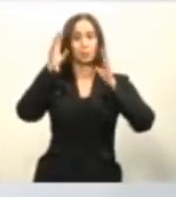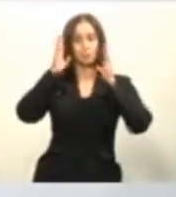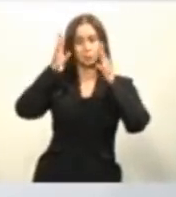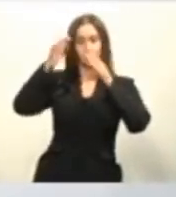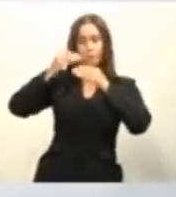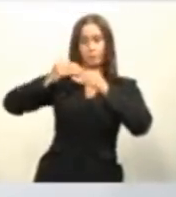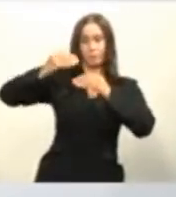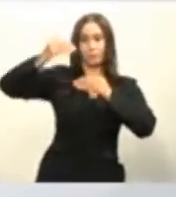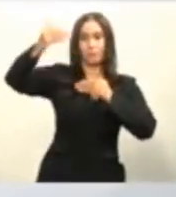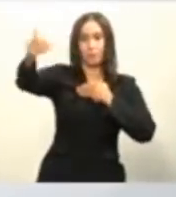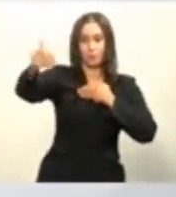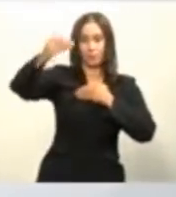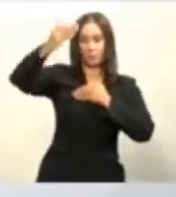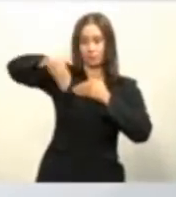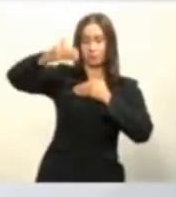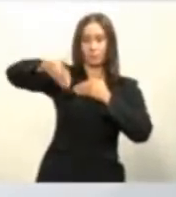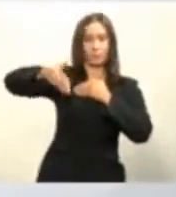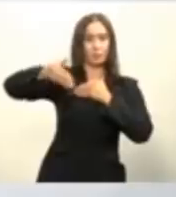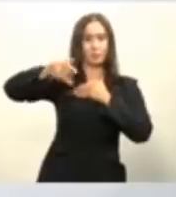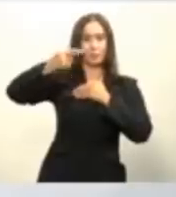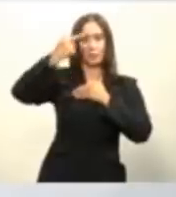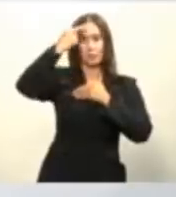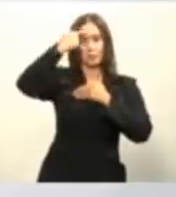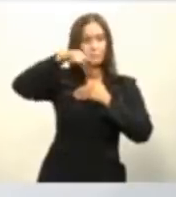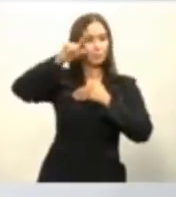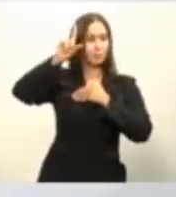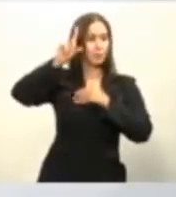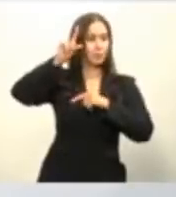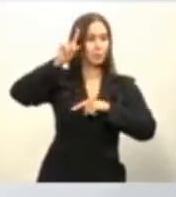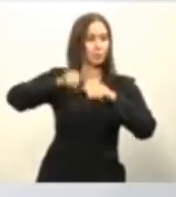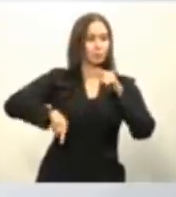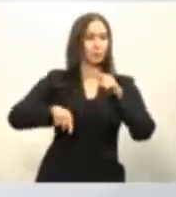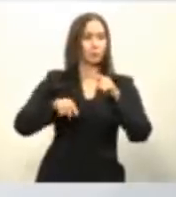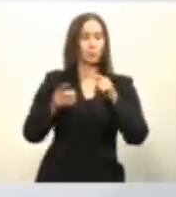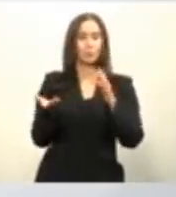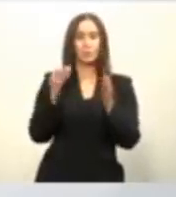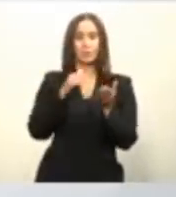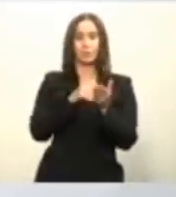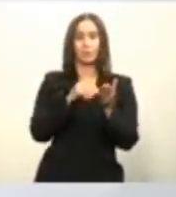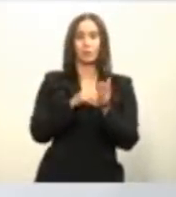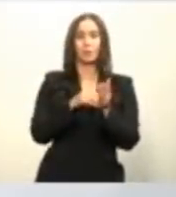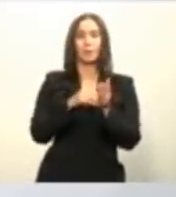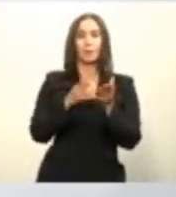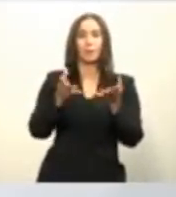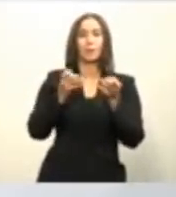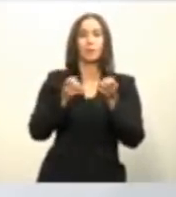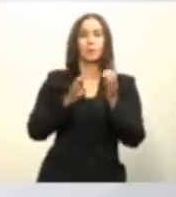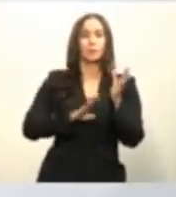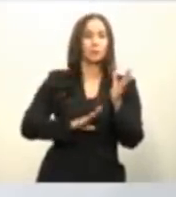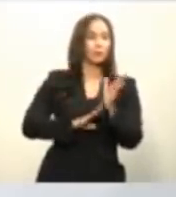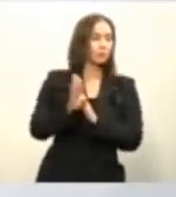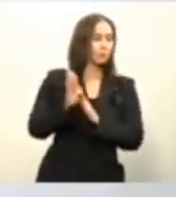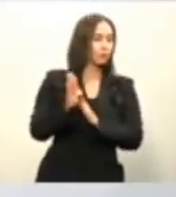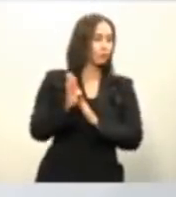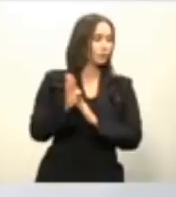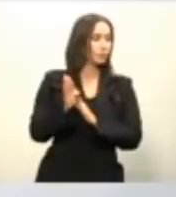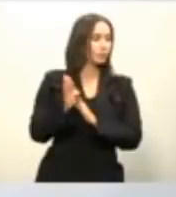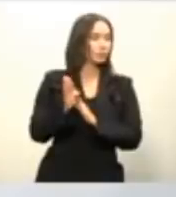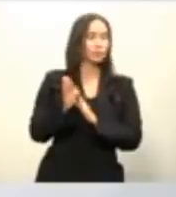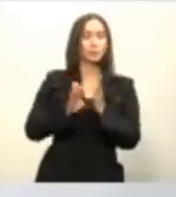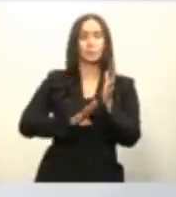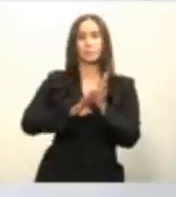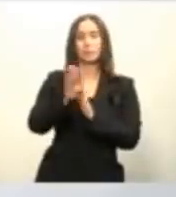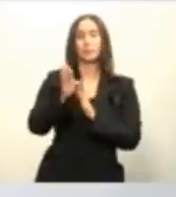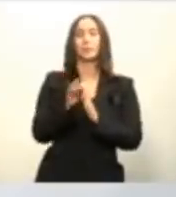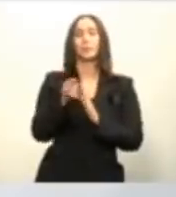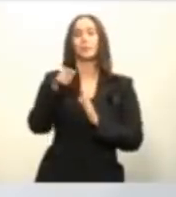las afueras de los centros urbanos y finalmente las personas vuelven a su sector original la intención es desarrollar los proyectos dentro de los mismos sectores dentro